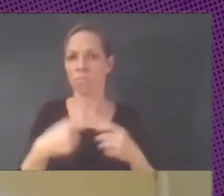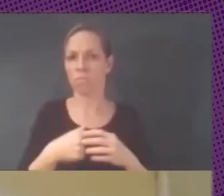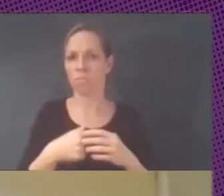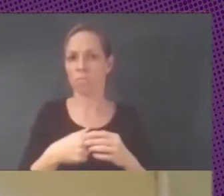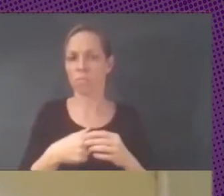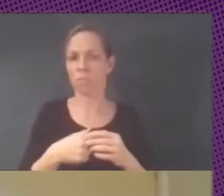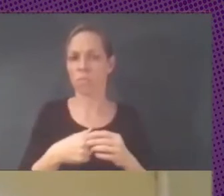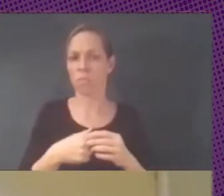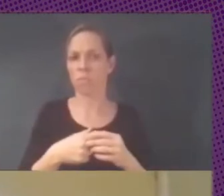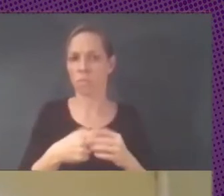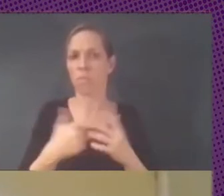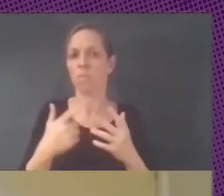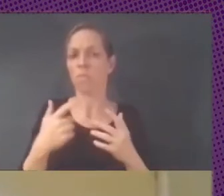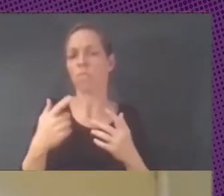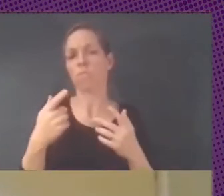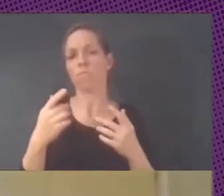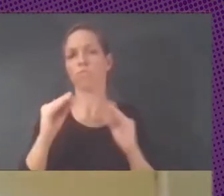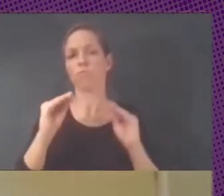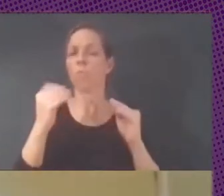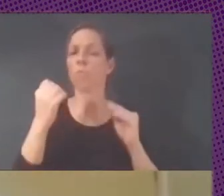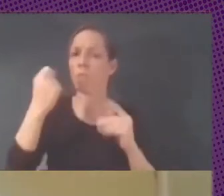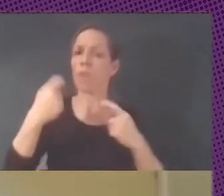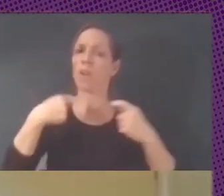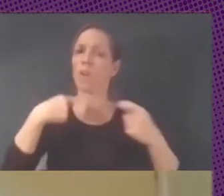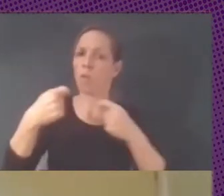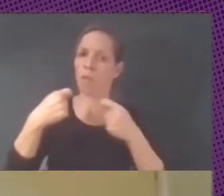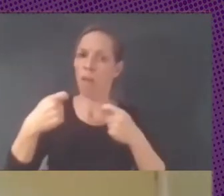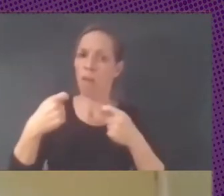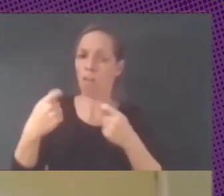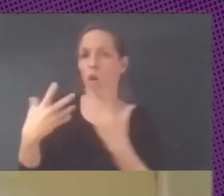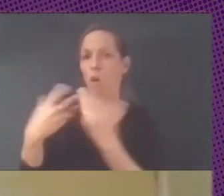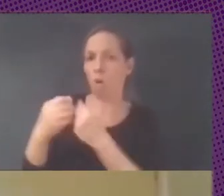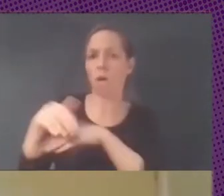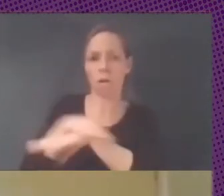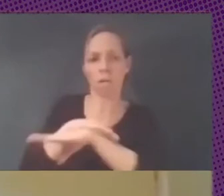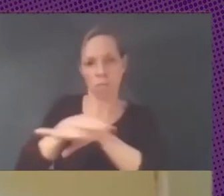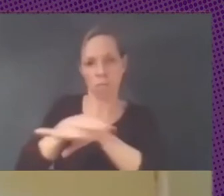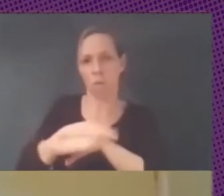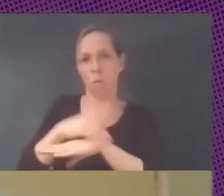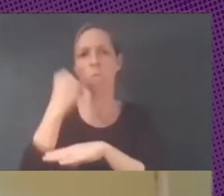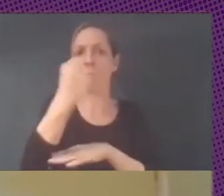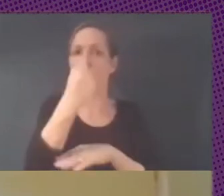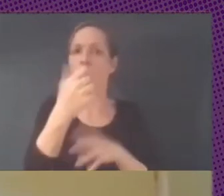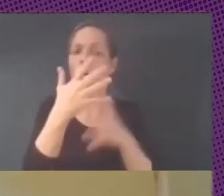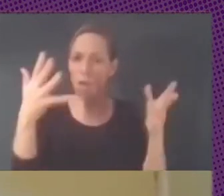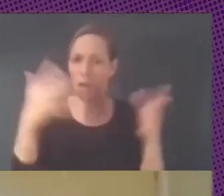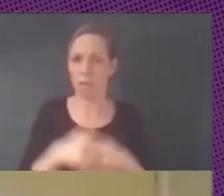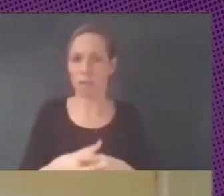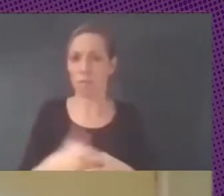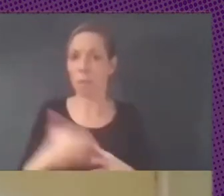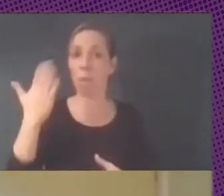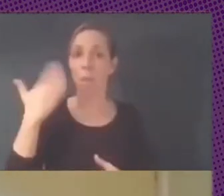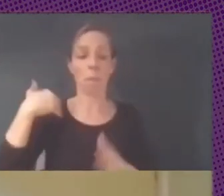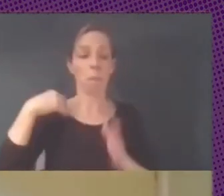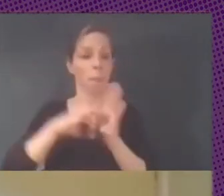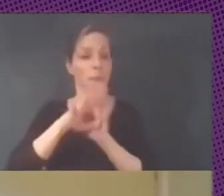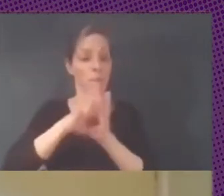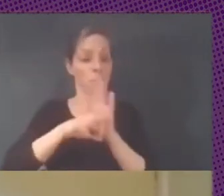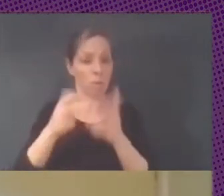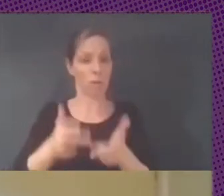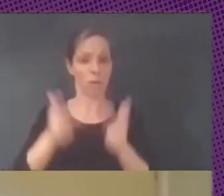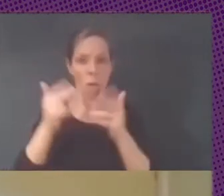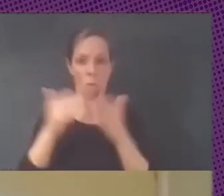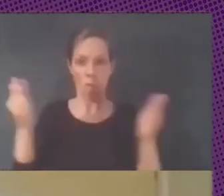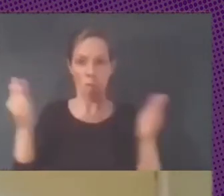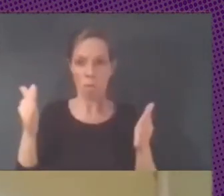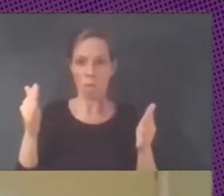muy grande cuando empezamos a adoptar software libre una cuestión que los precios incluso